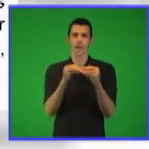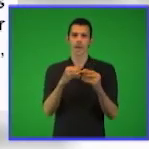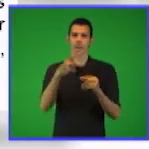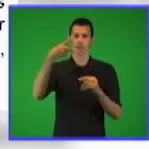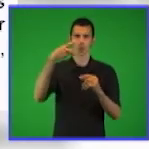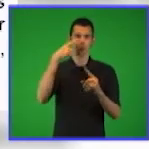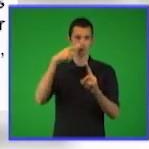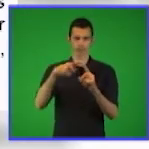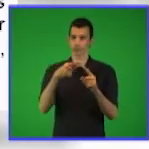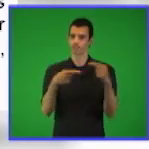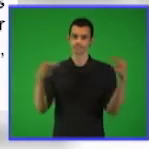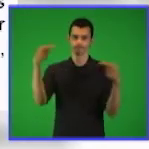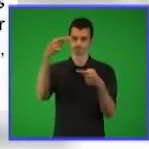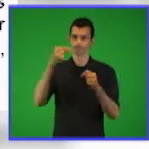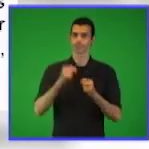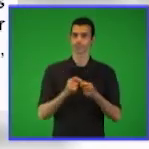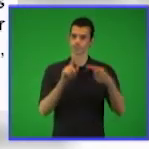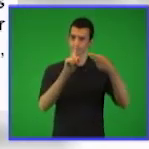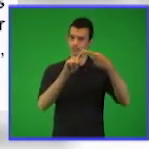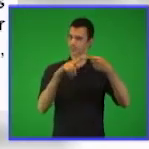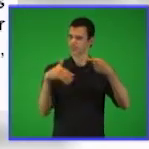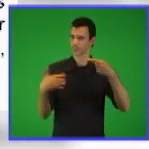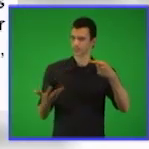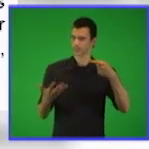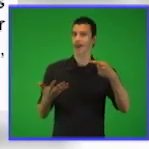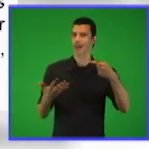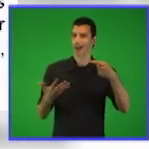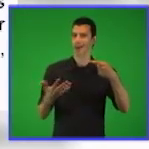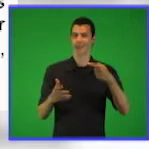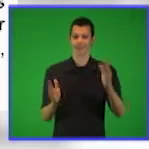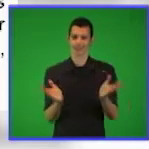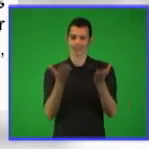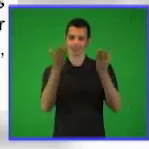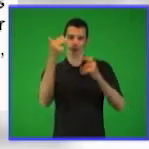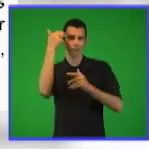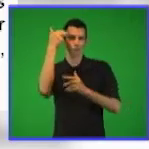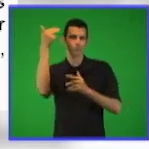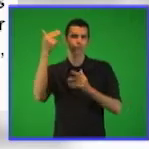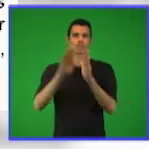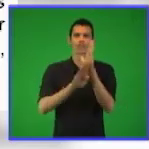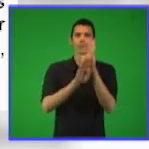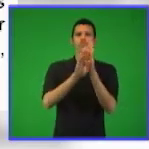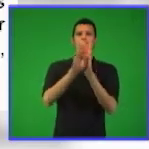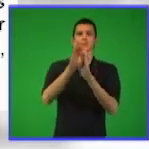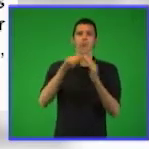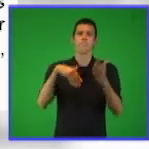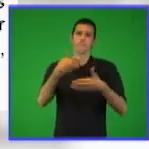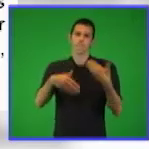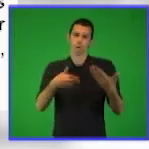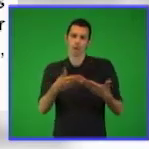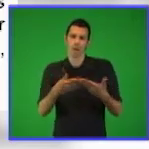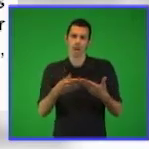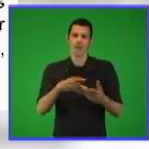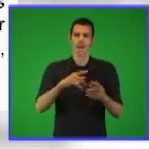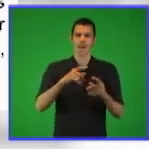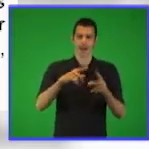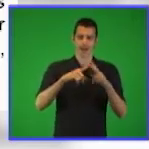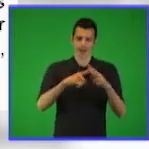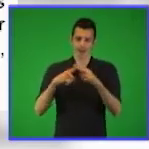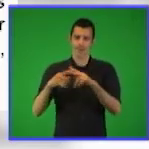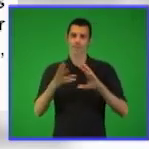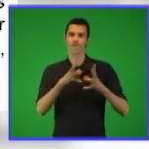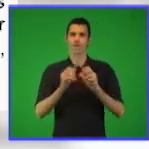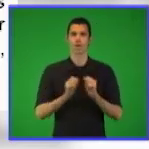en función de dos objetivos. El primero orientado al desarrollo de habilidades en la resolución de ejercicios y problemas